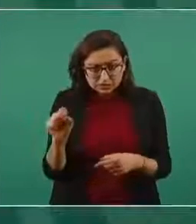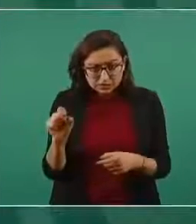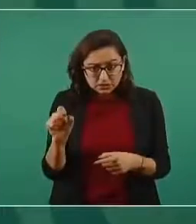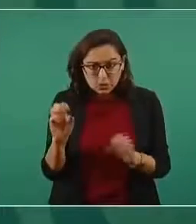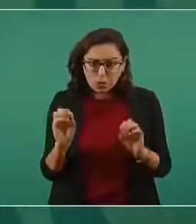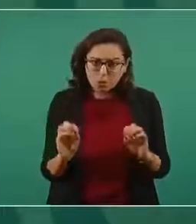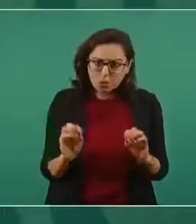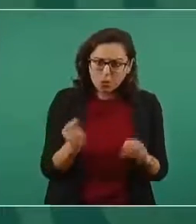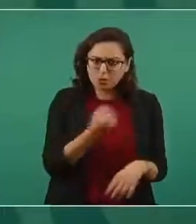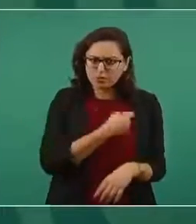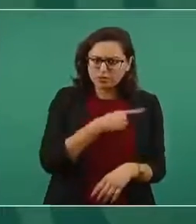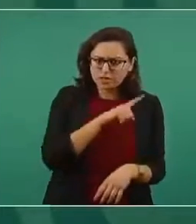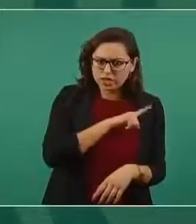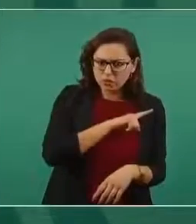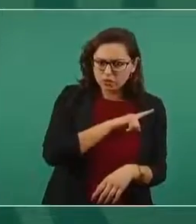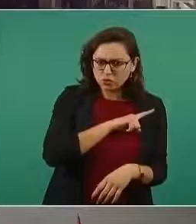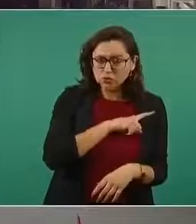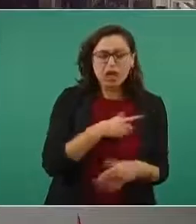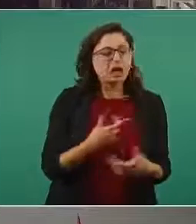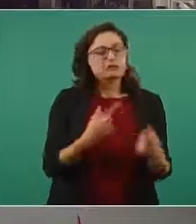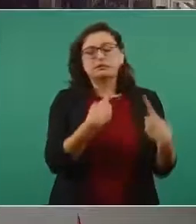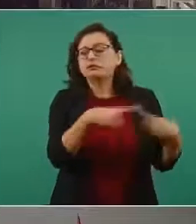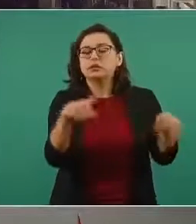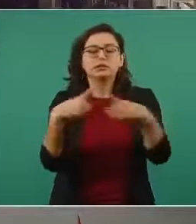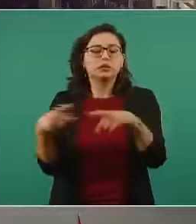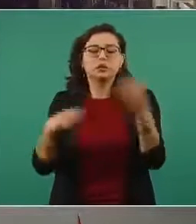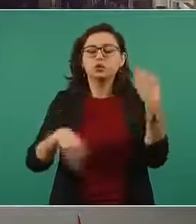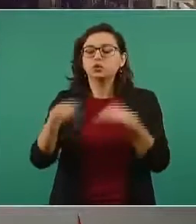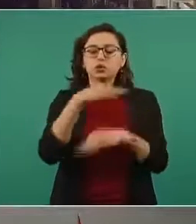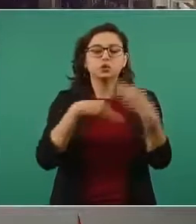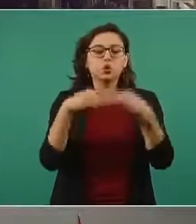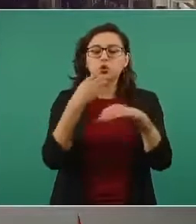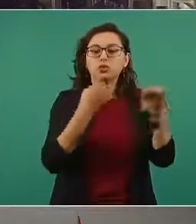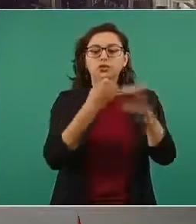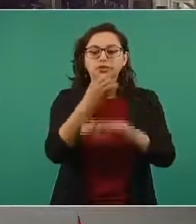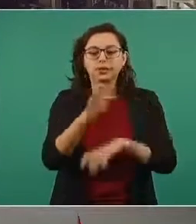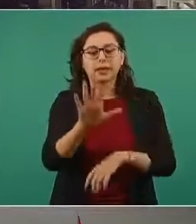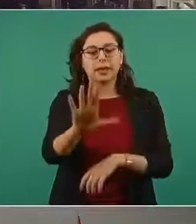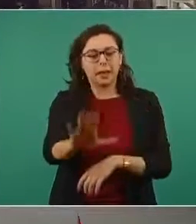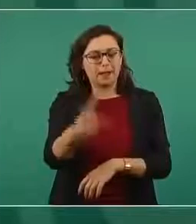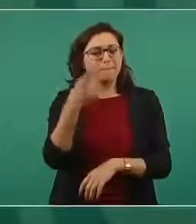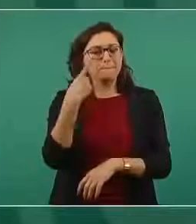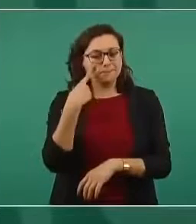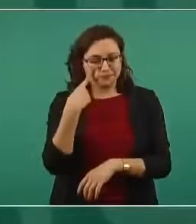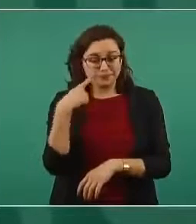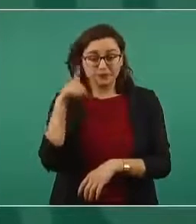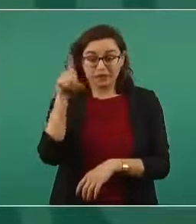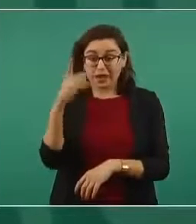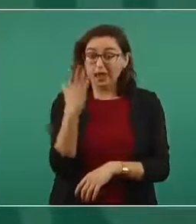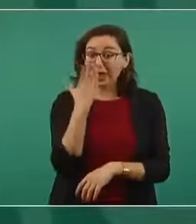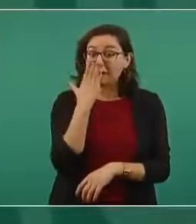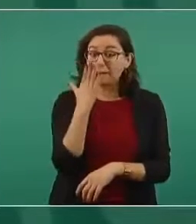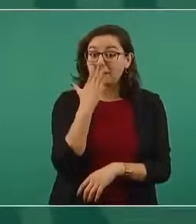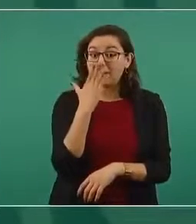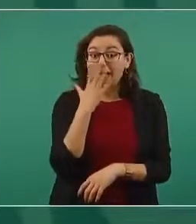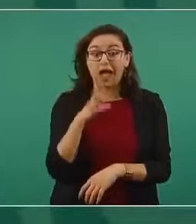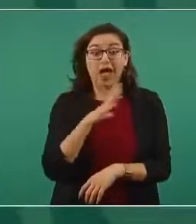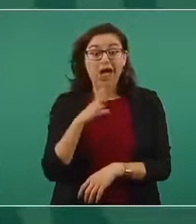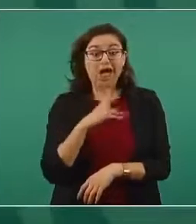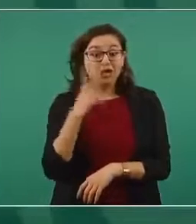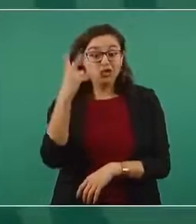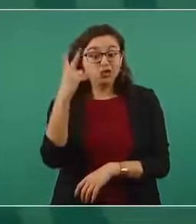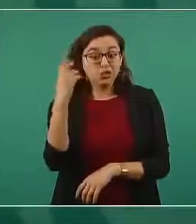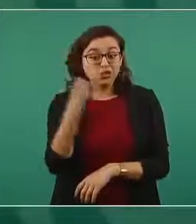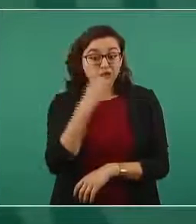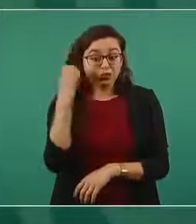si también hay de hay de varios es en todo el estado en Sonora justamente es uno de los estados donde hay dos escuelas de enfermería del